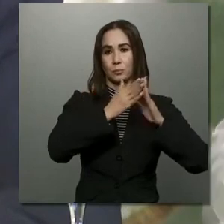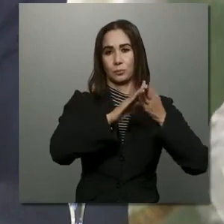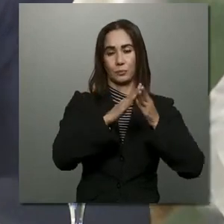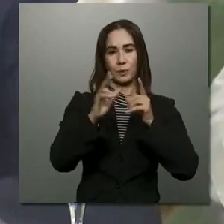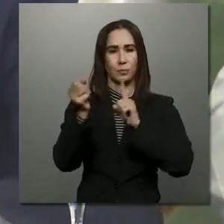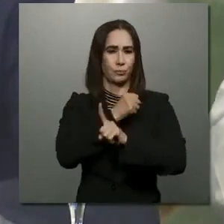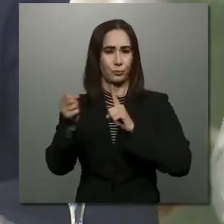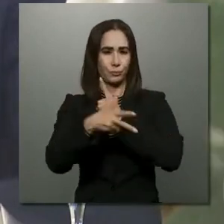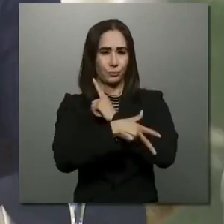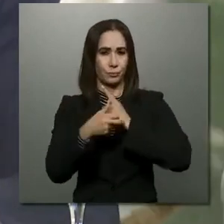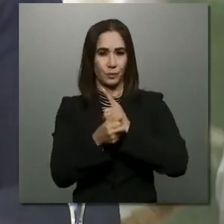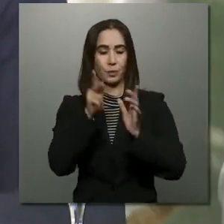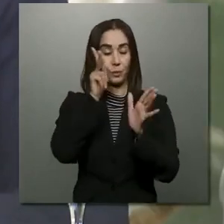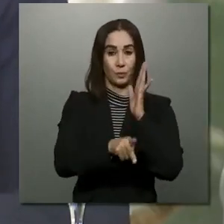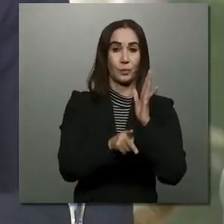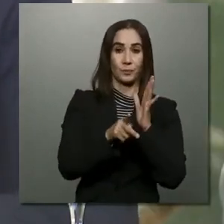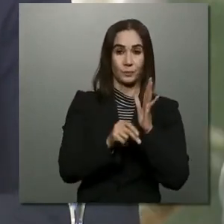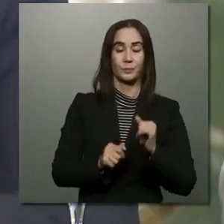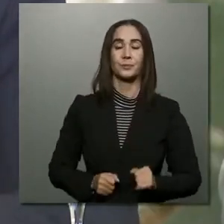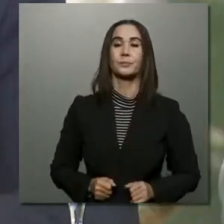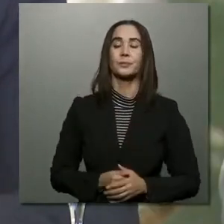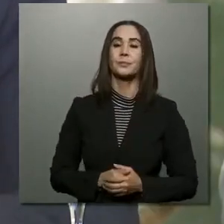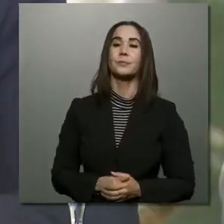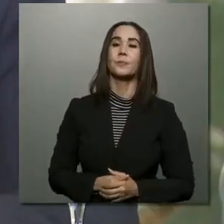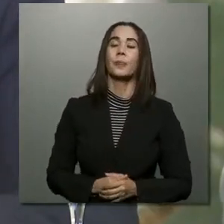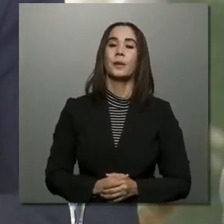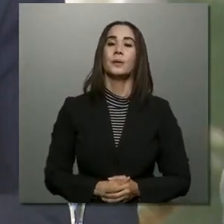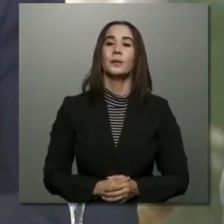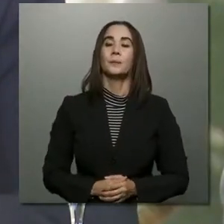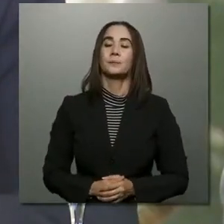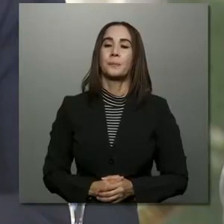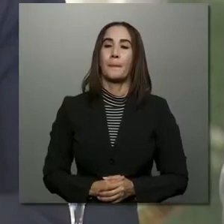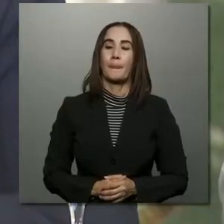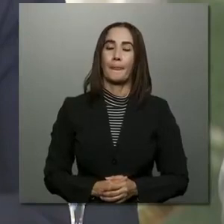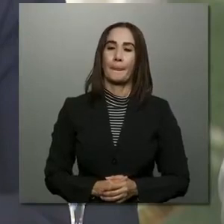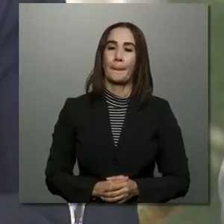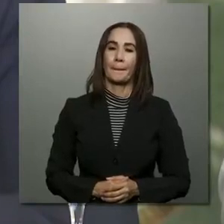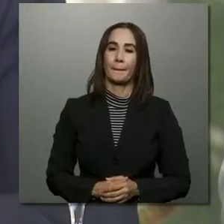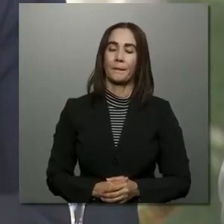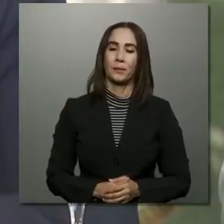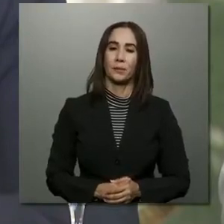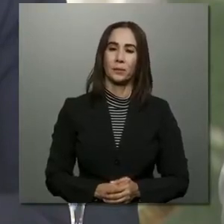actos delictivos y un latente sensación de inseguridad generalizado.